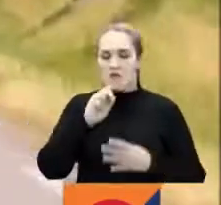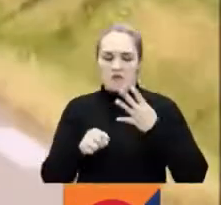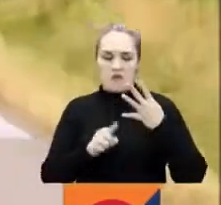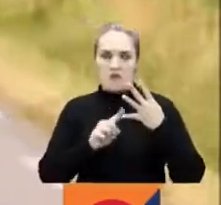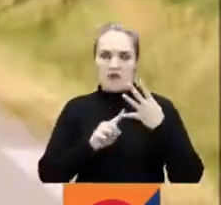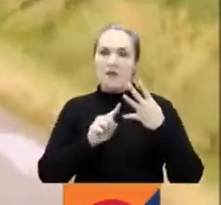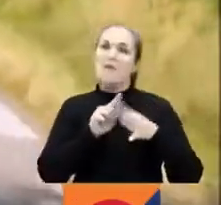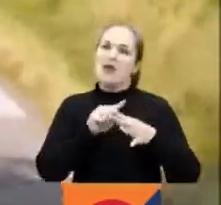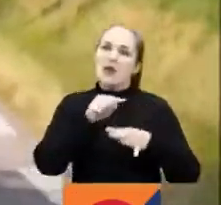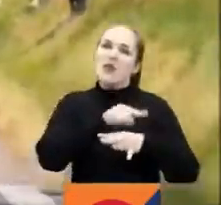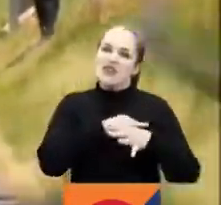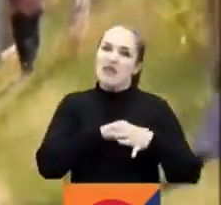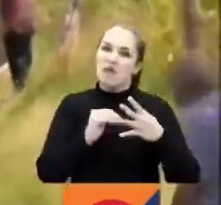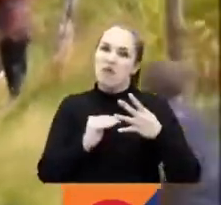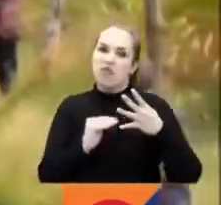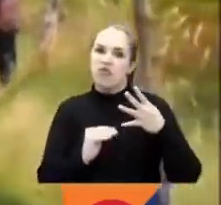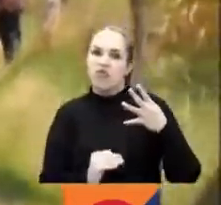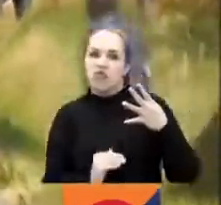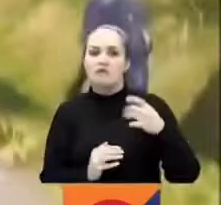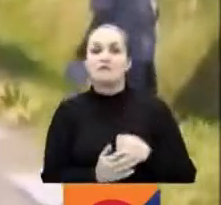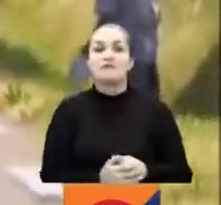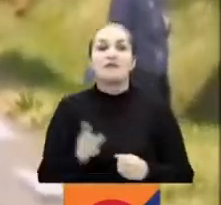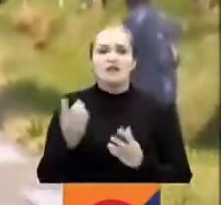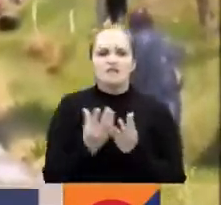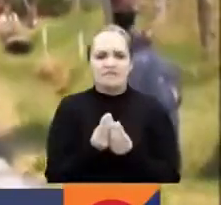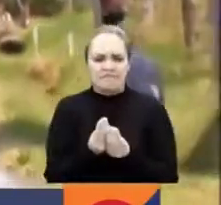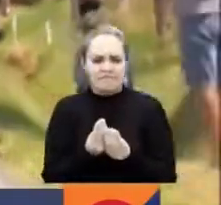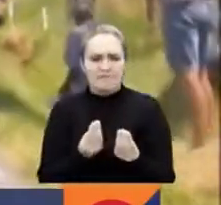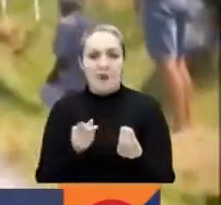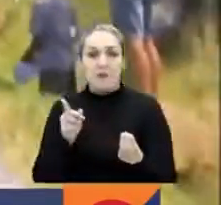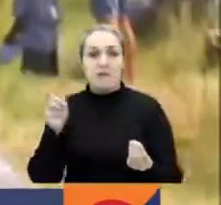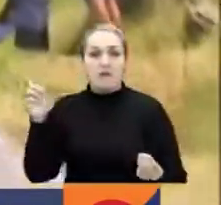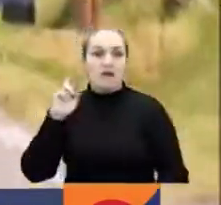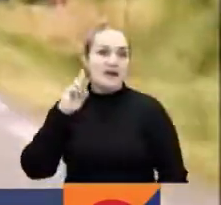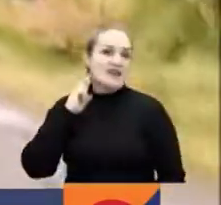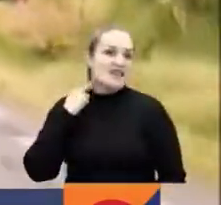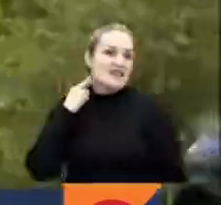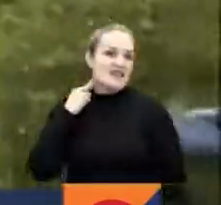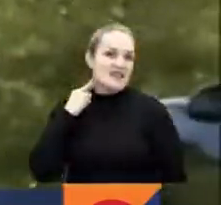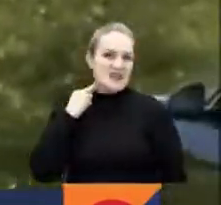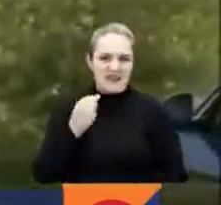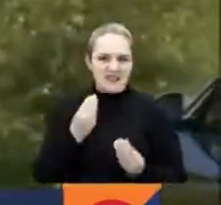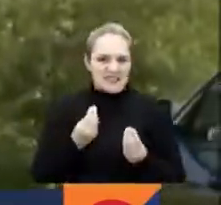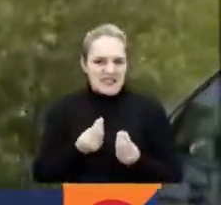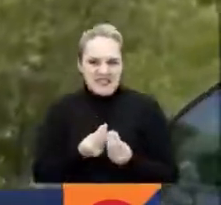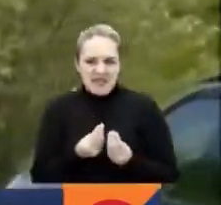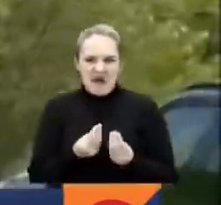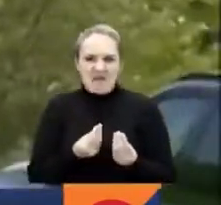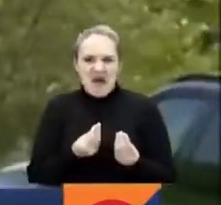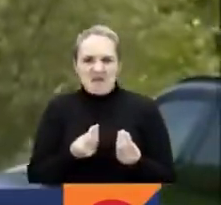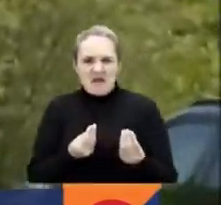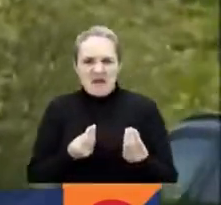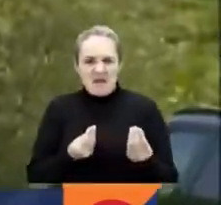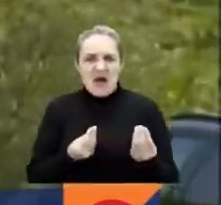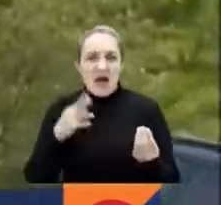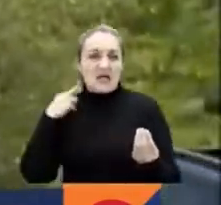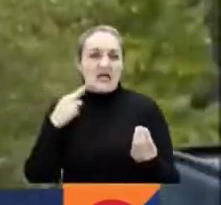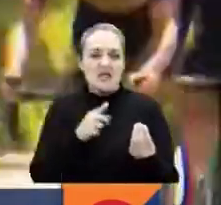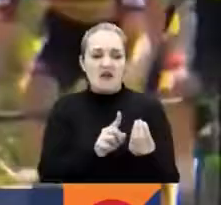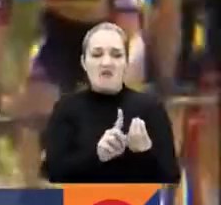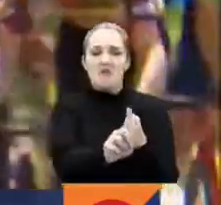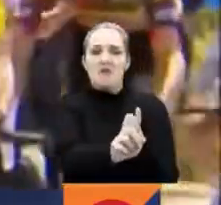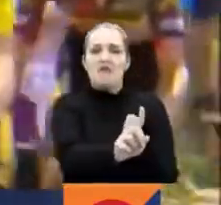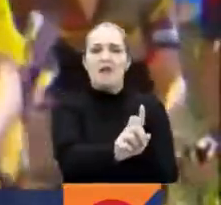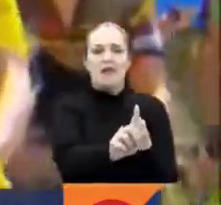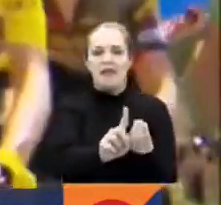Batallas por todos lados. Primero por estar en la fuga. Rigo anunció que estaría entre los primeros y lo intentó, pero adelante. Pino de Lutsenko le dijeron no,